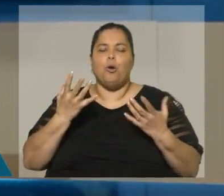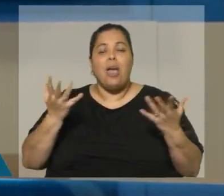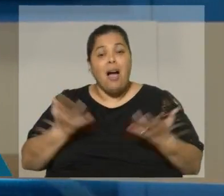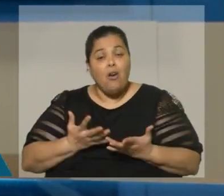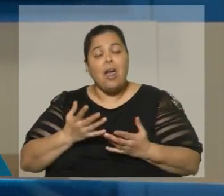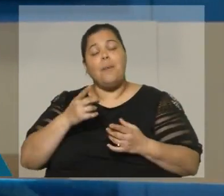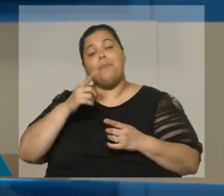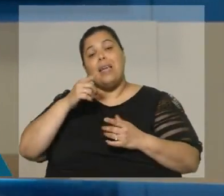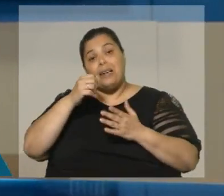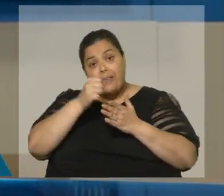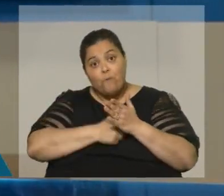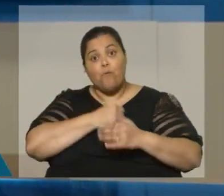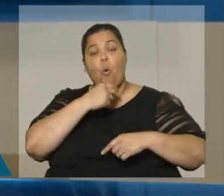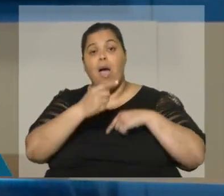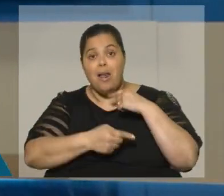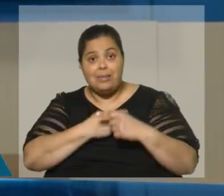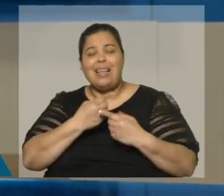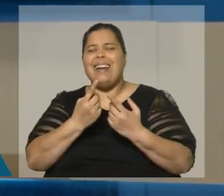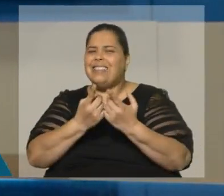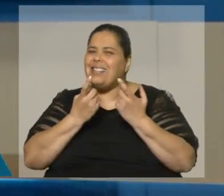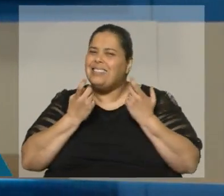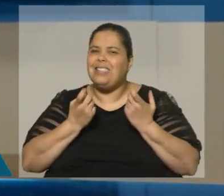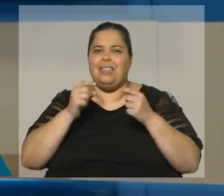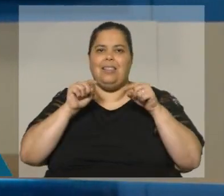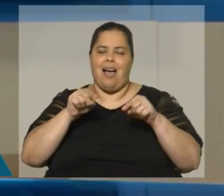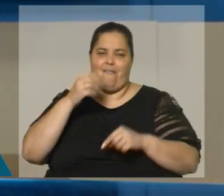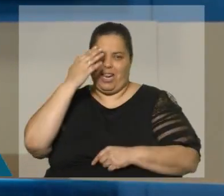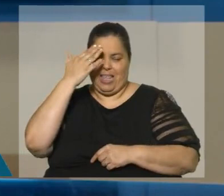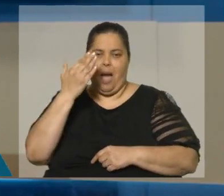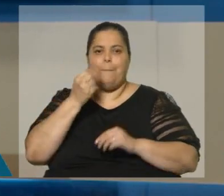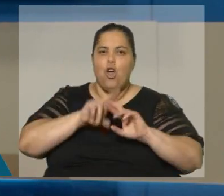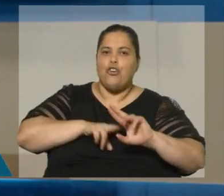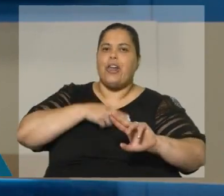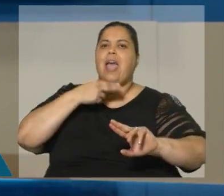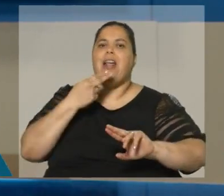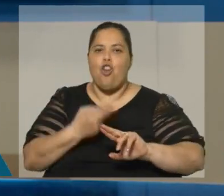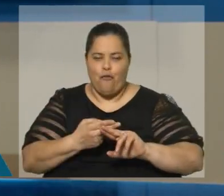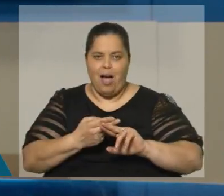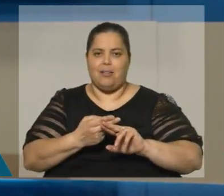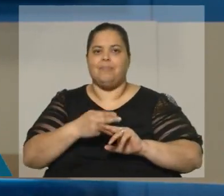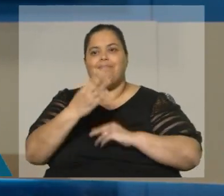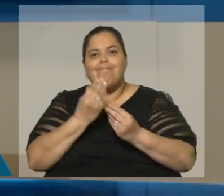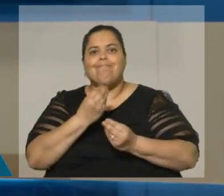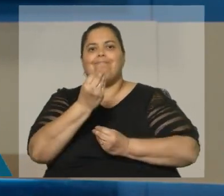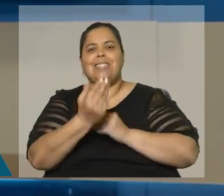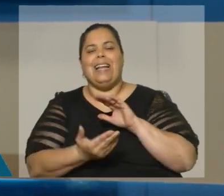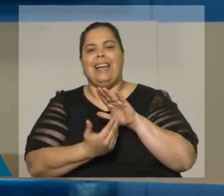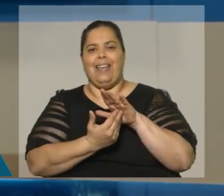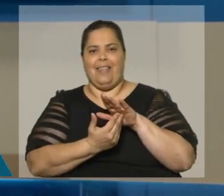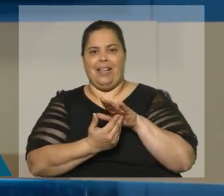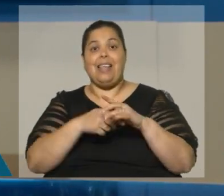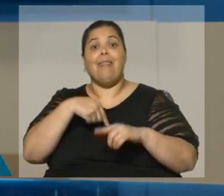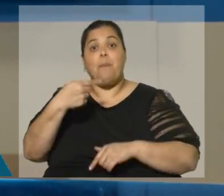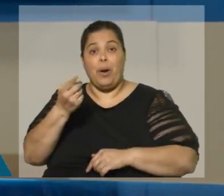necesidad que tiene el Frente Amplio en esta etapa de renovar liderazgos después del